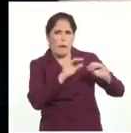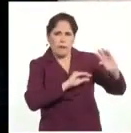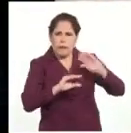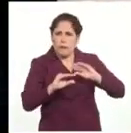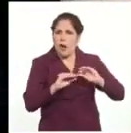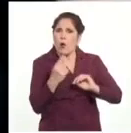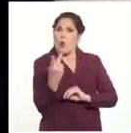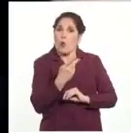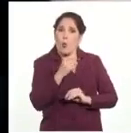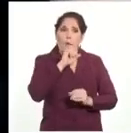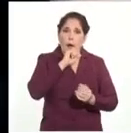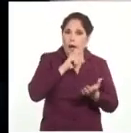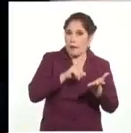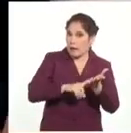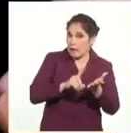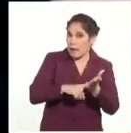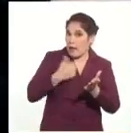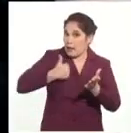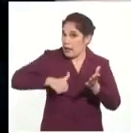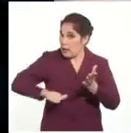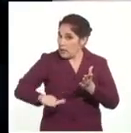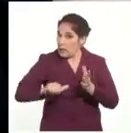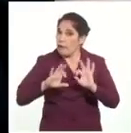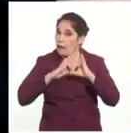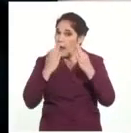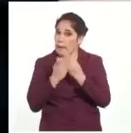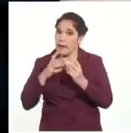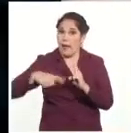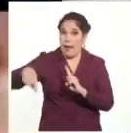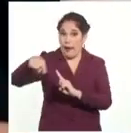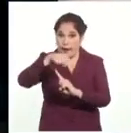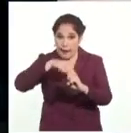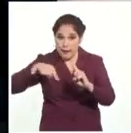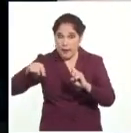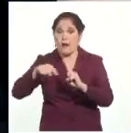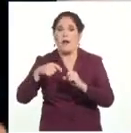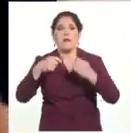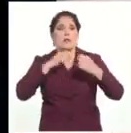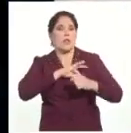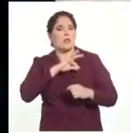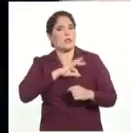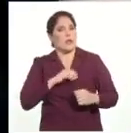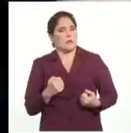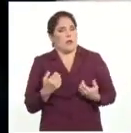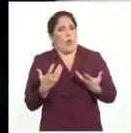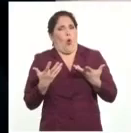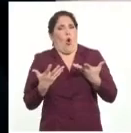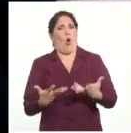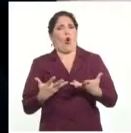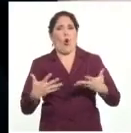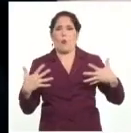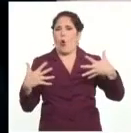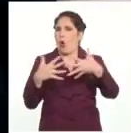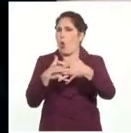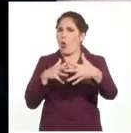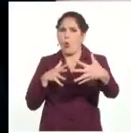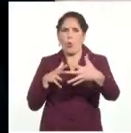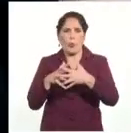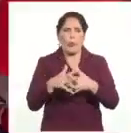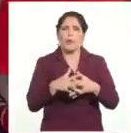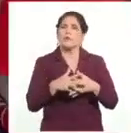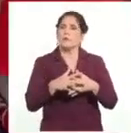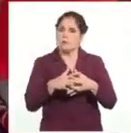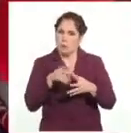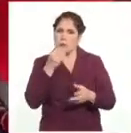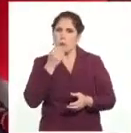ambos, o sea, tanto los hijos como los padres y las madres, se sientan cómodos en esa relación de educación.